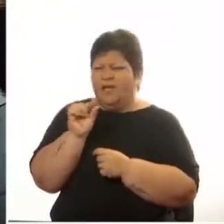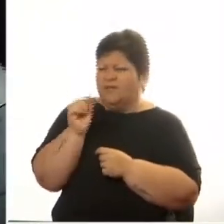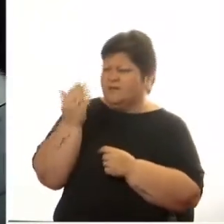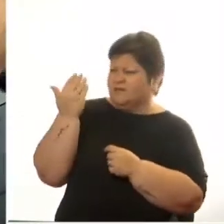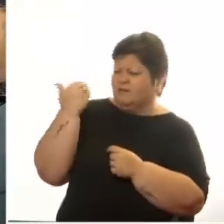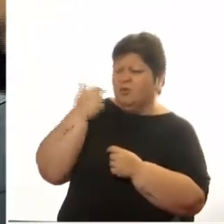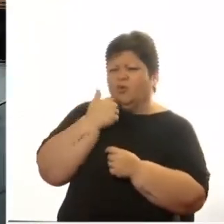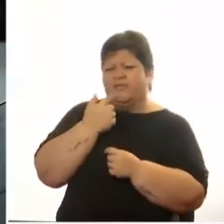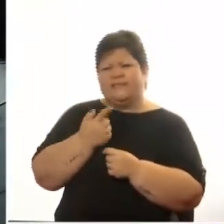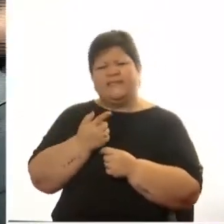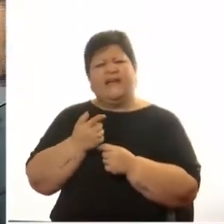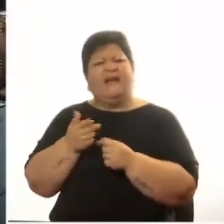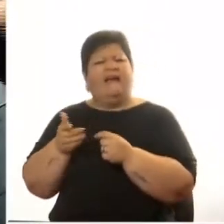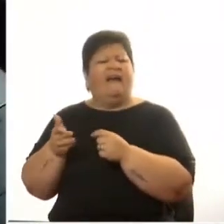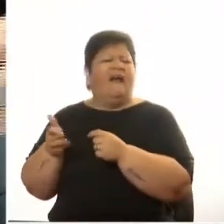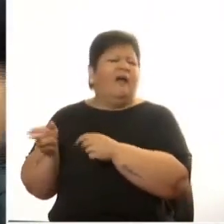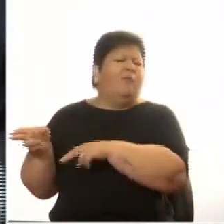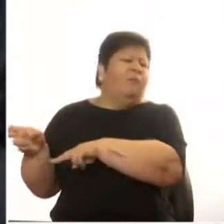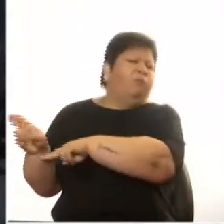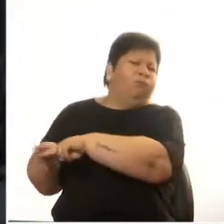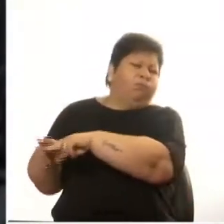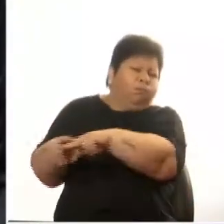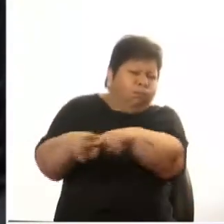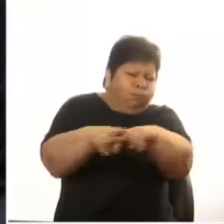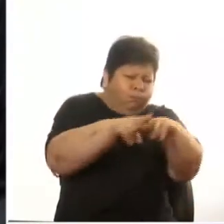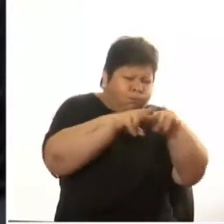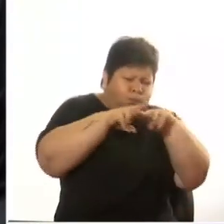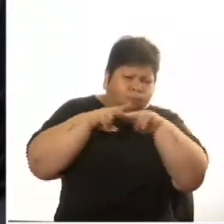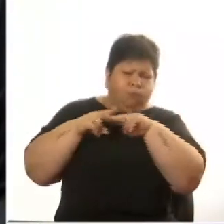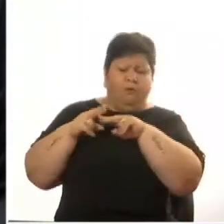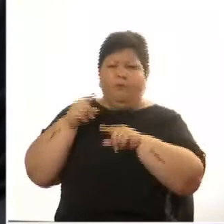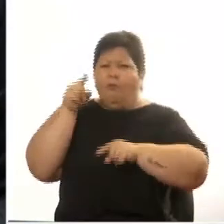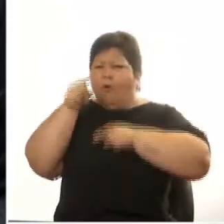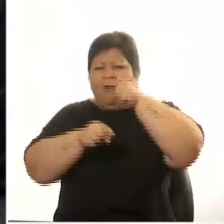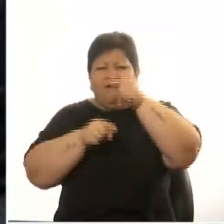refiriéndose a una respuesta frente a un ataque terrorista